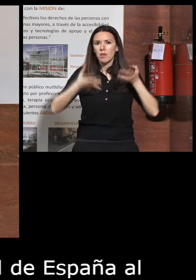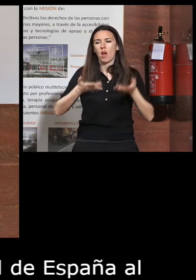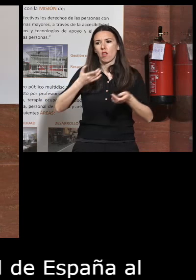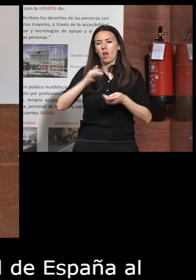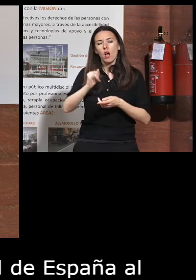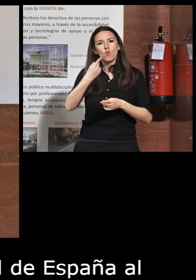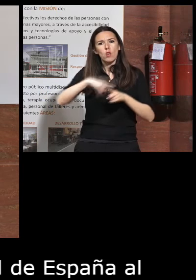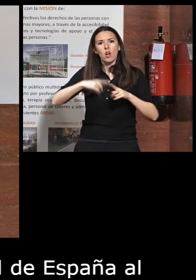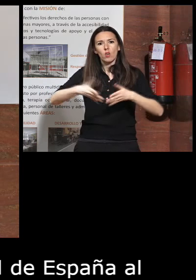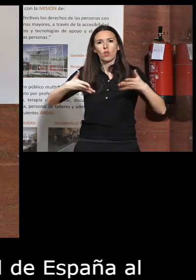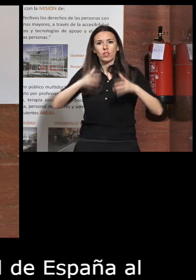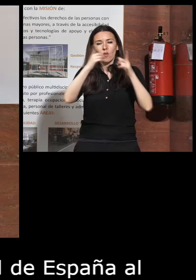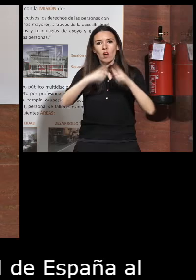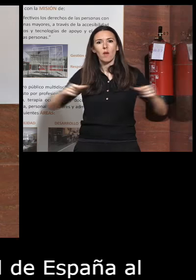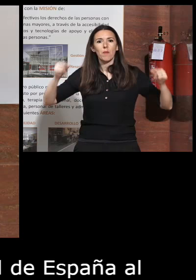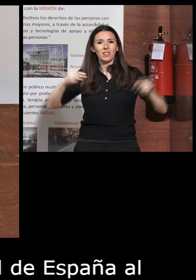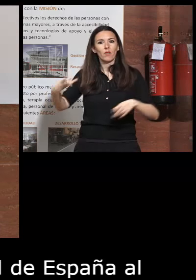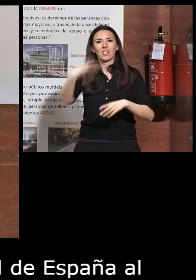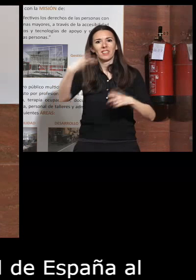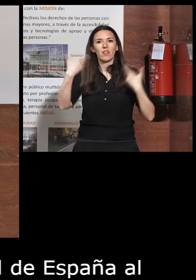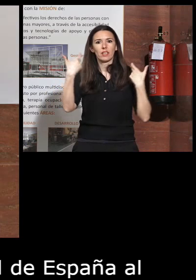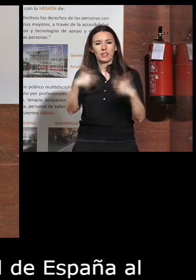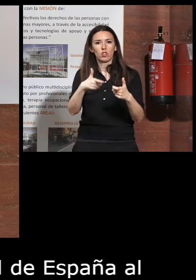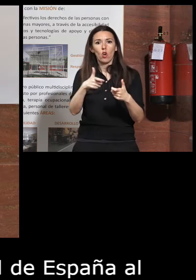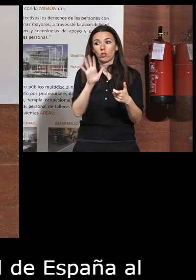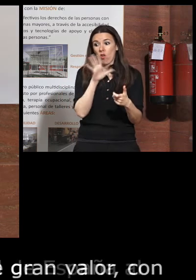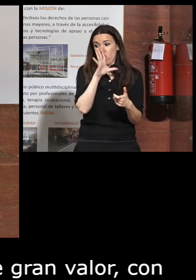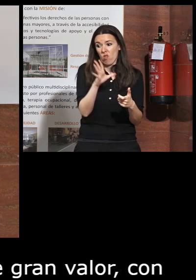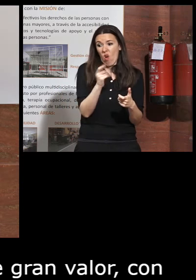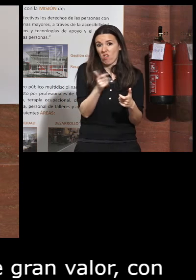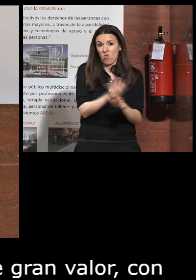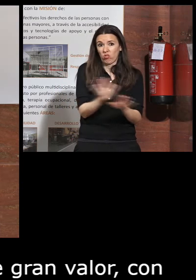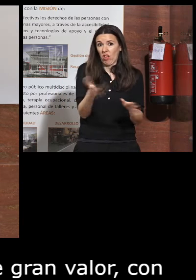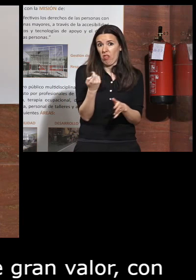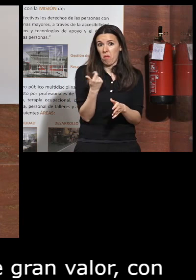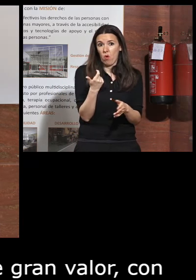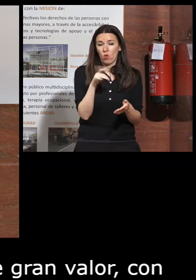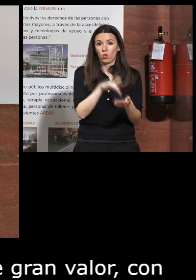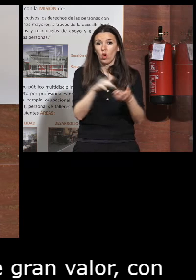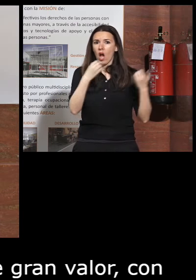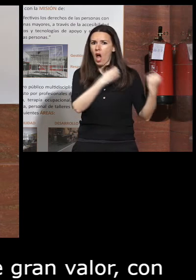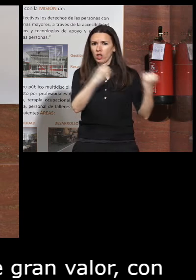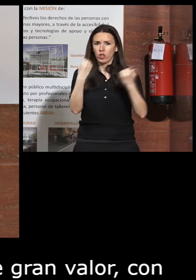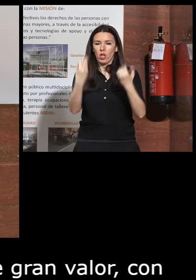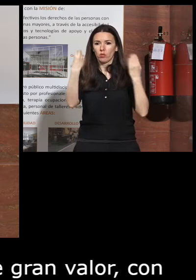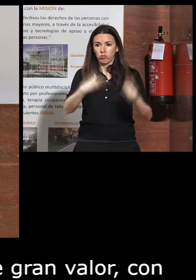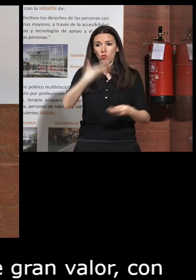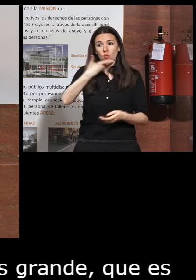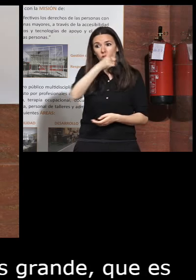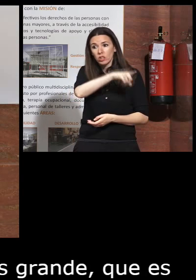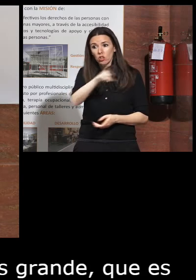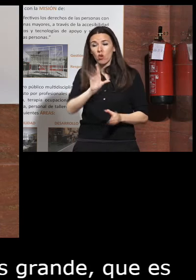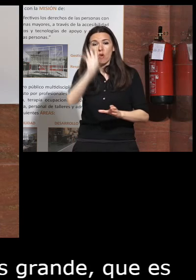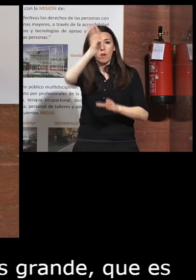más grande que es la plataforma del tercer sector que solo tiene cinco años de vida y que agrupa a grandes entidades no sé si la conocéis pero